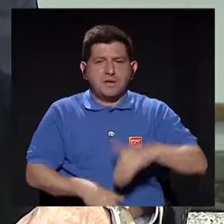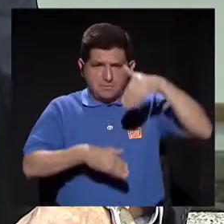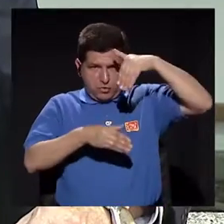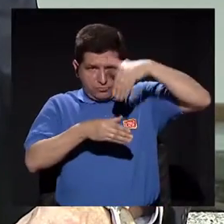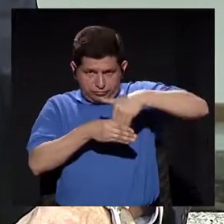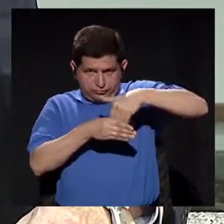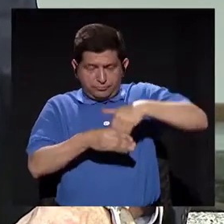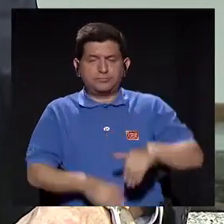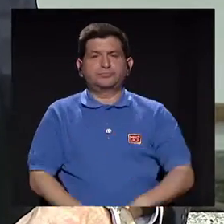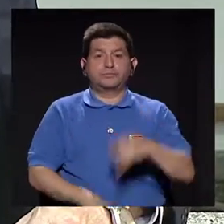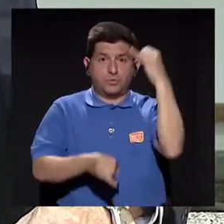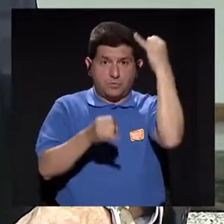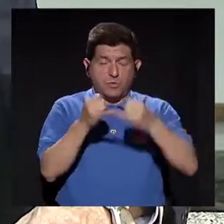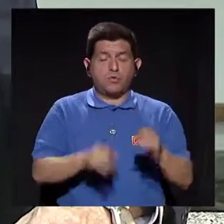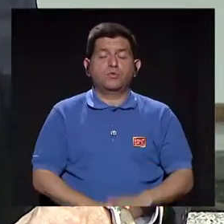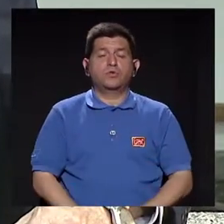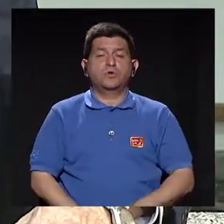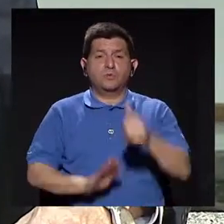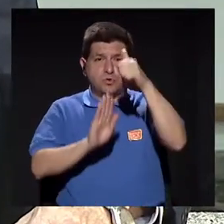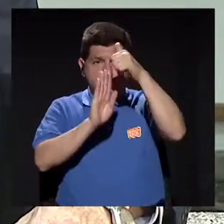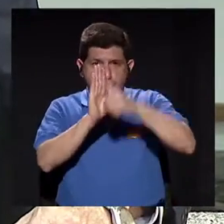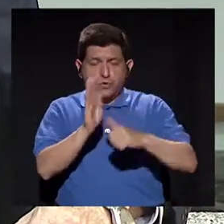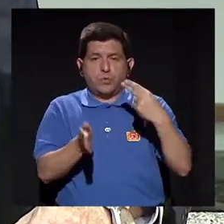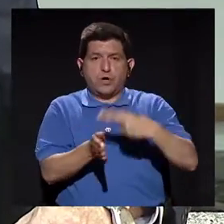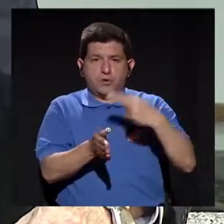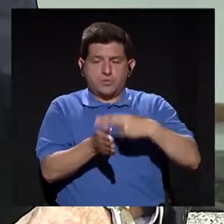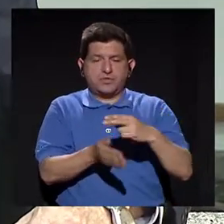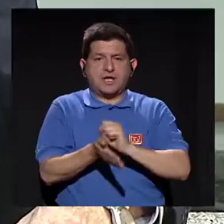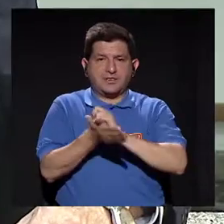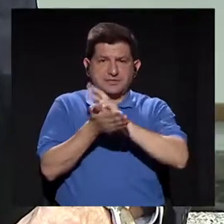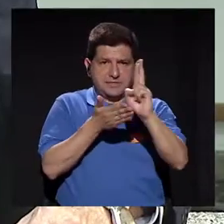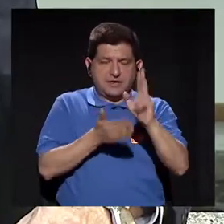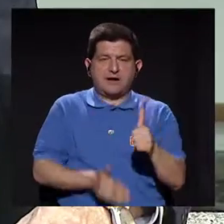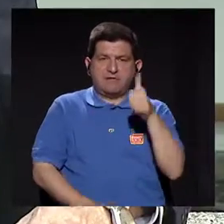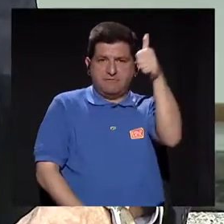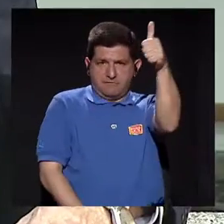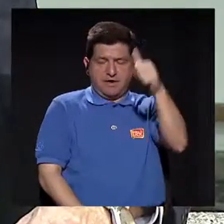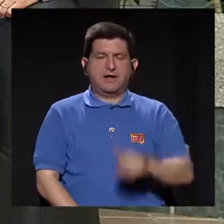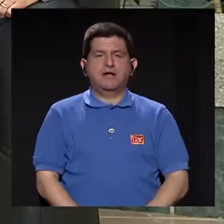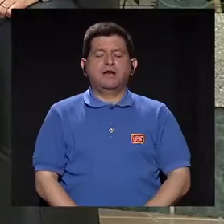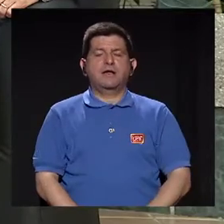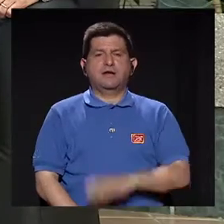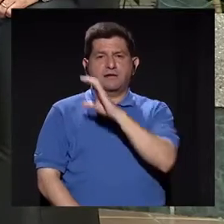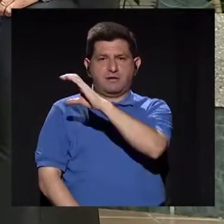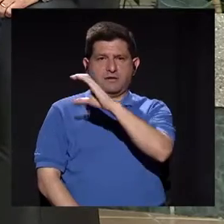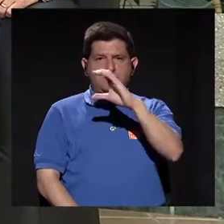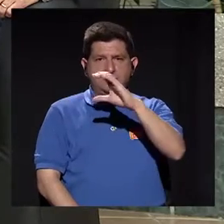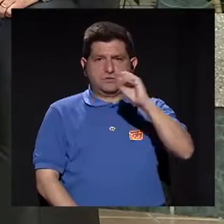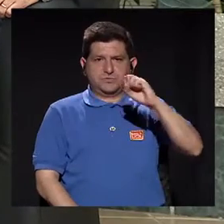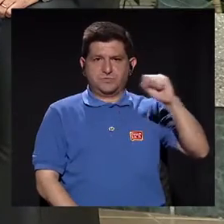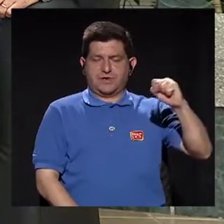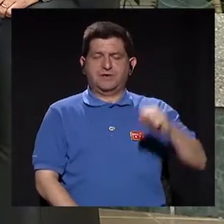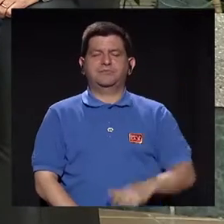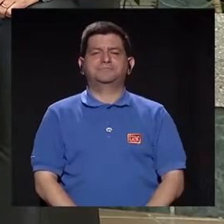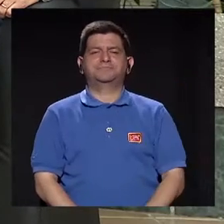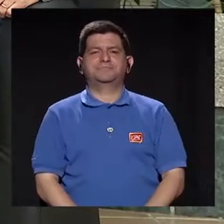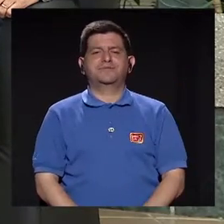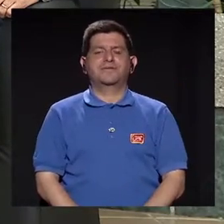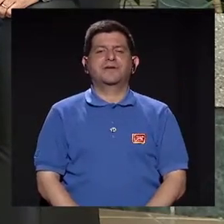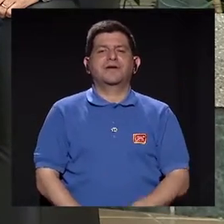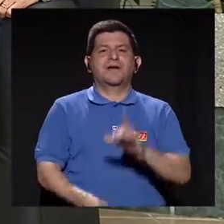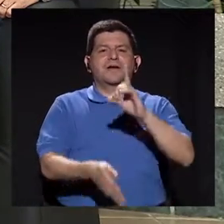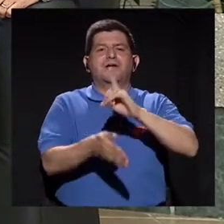invasiva. Y por último es cirujano en el hospital San Rafael de Alajuela de la Caja Costarricense del Seguro Social.